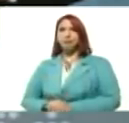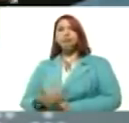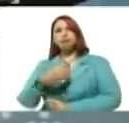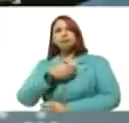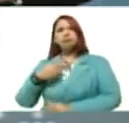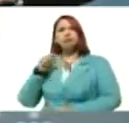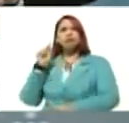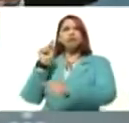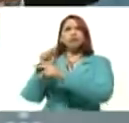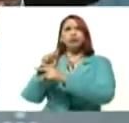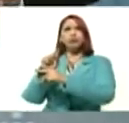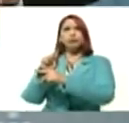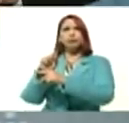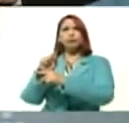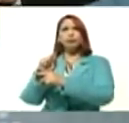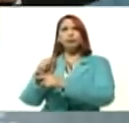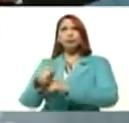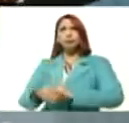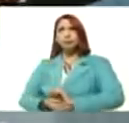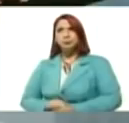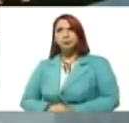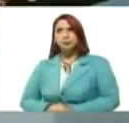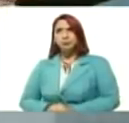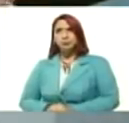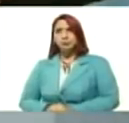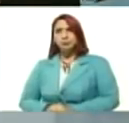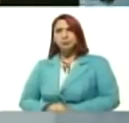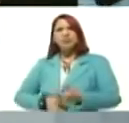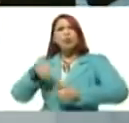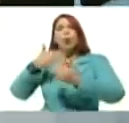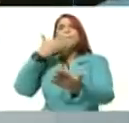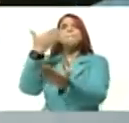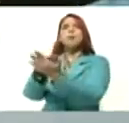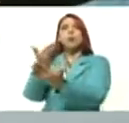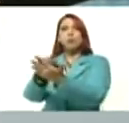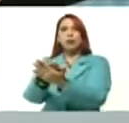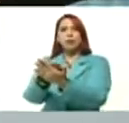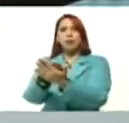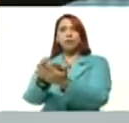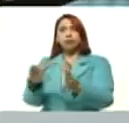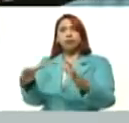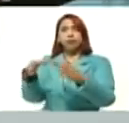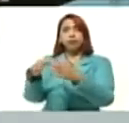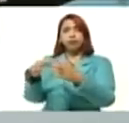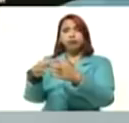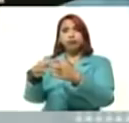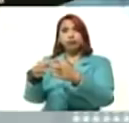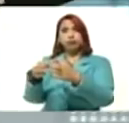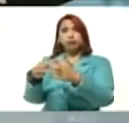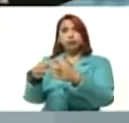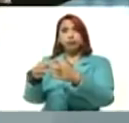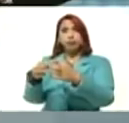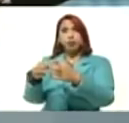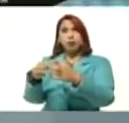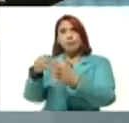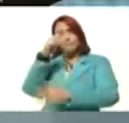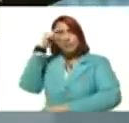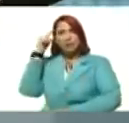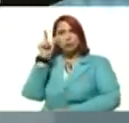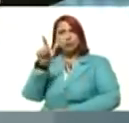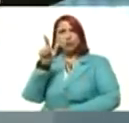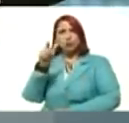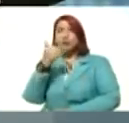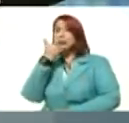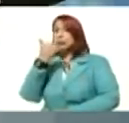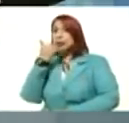preguntaría lo siguiente, presidente, ¿cuál es la propuesta del Partido Socialista Unido de Venezuela de cara a la